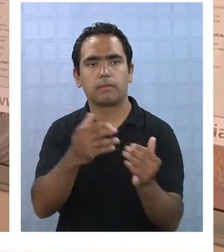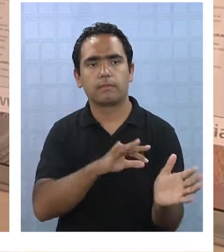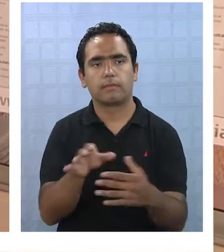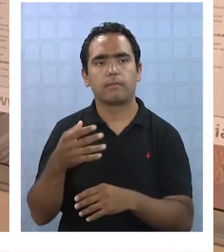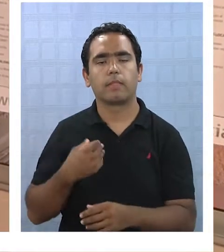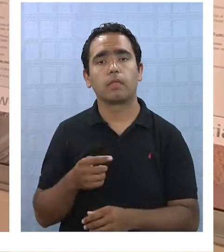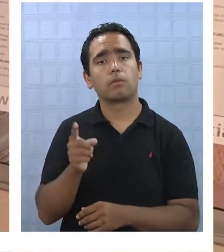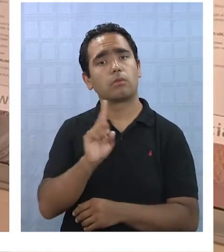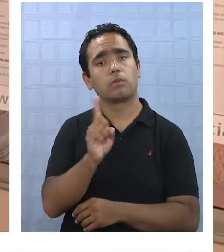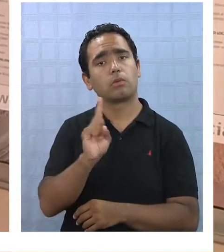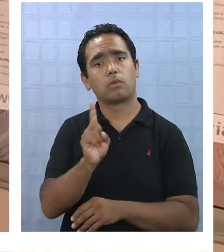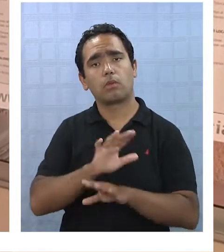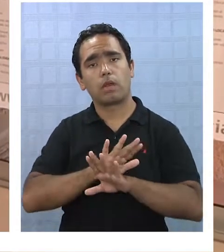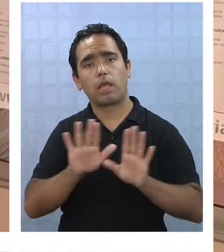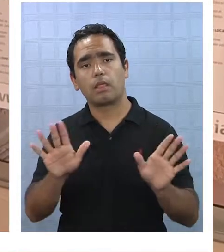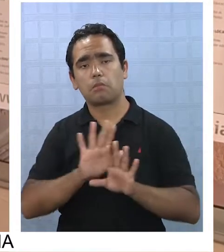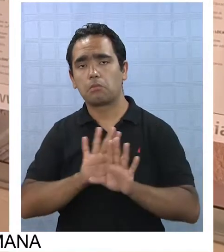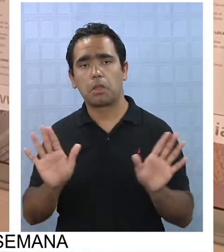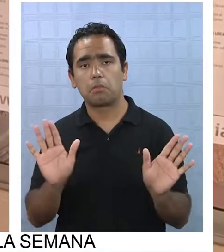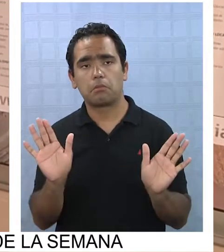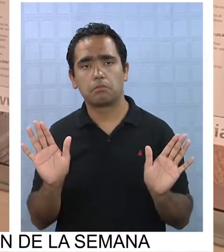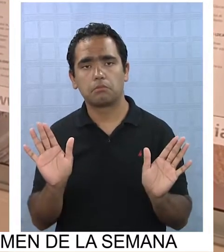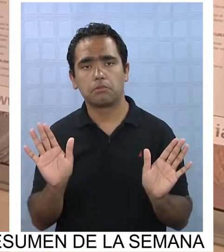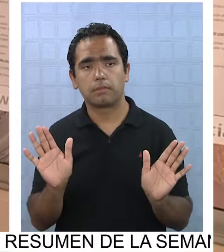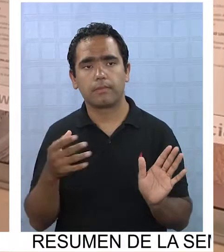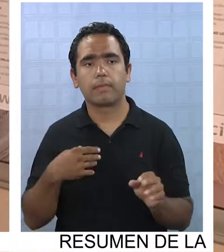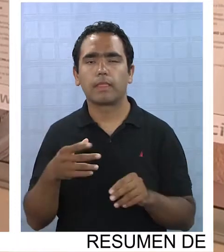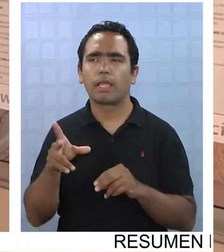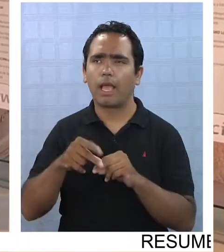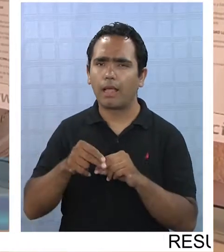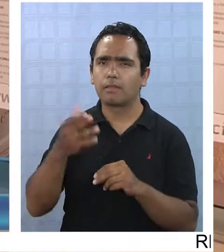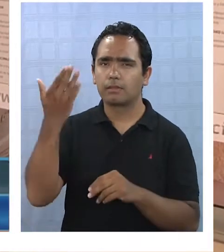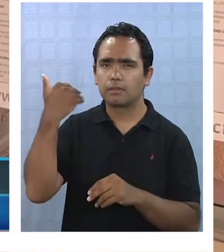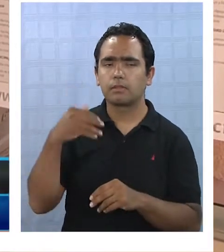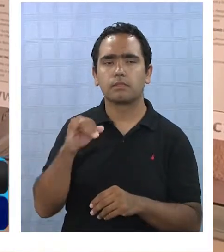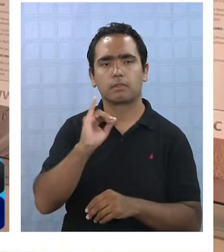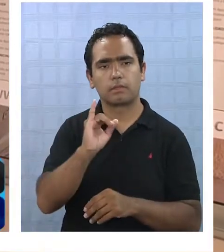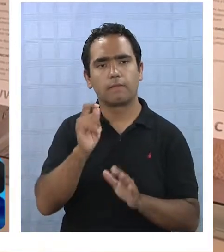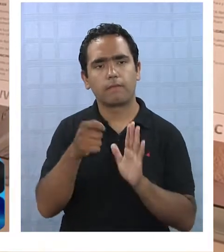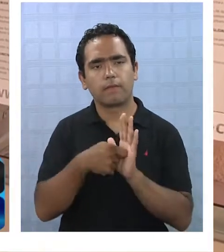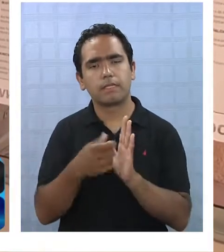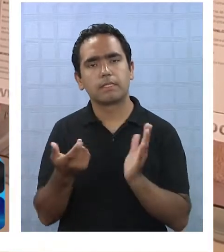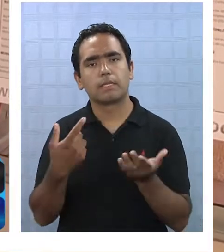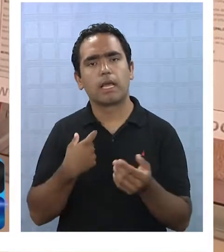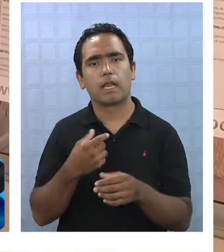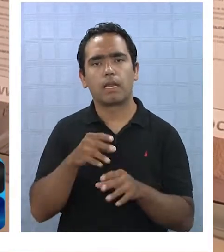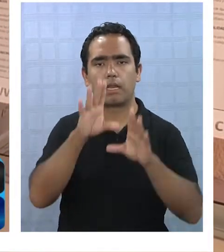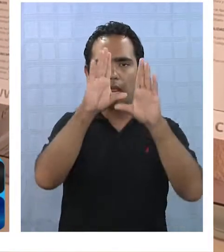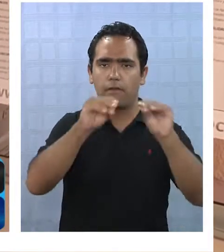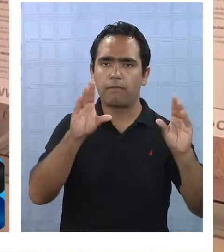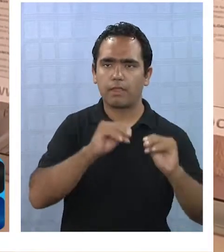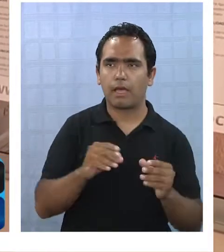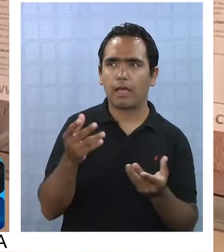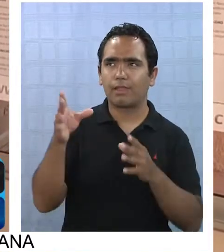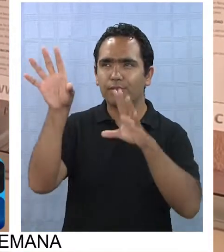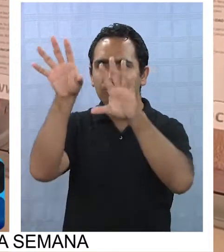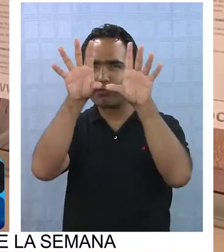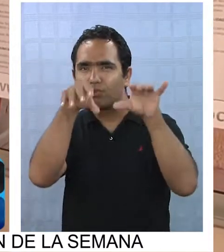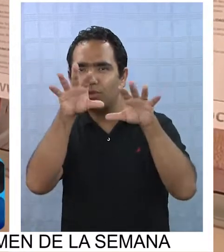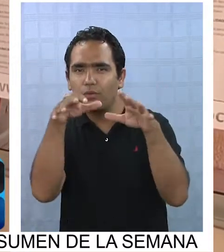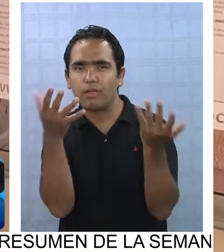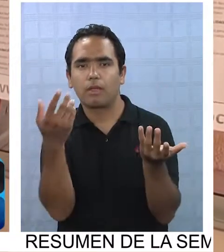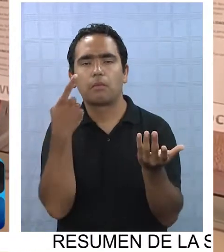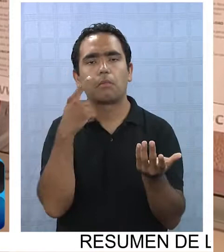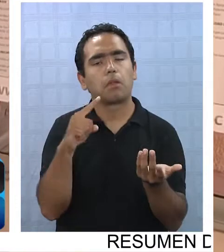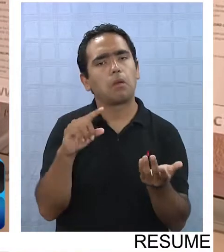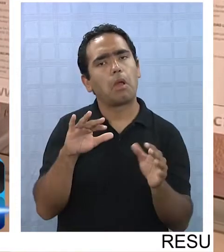No, no ha habido nada por ahora. Antiguamente, en esta fecha, en Navidad, sabía lloviznar un poco y ya en esta fecha